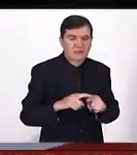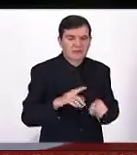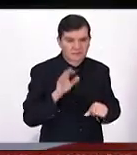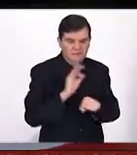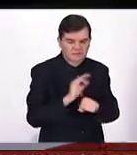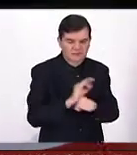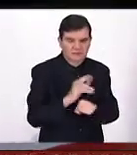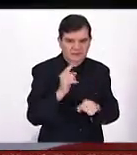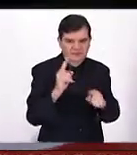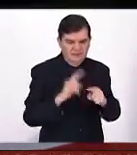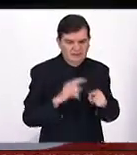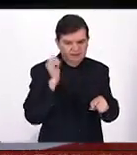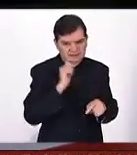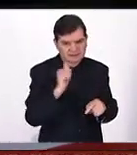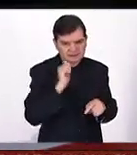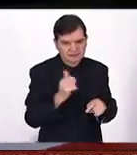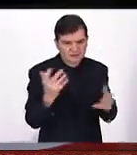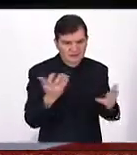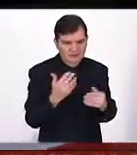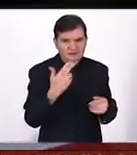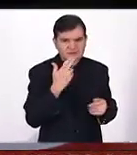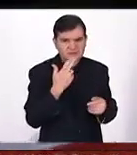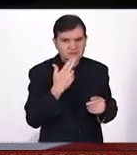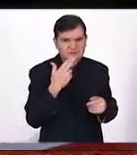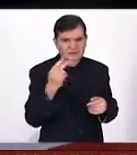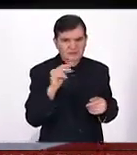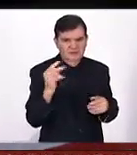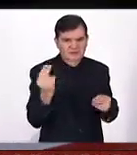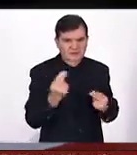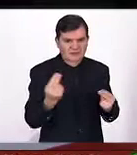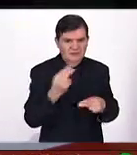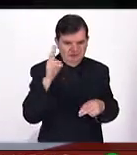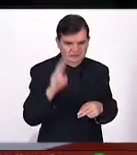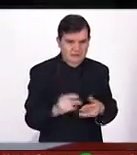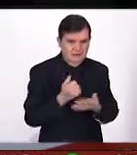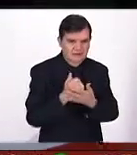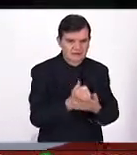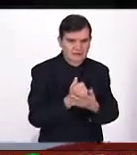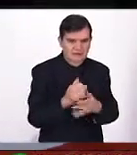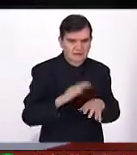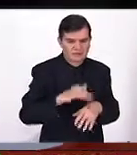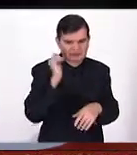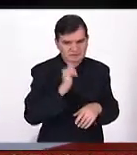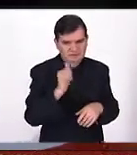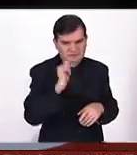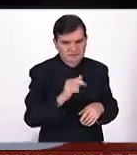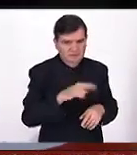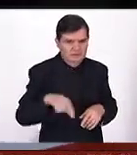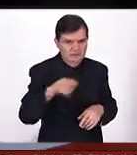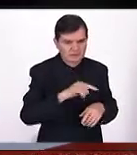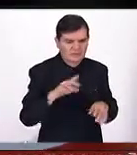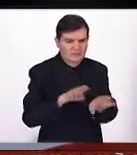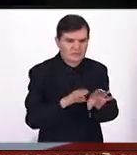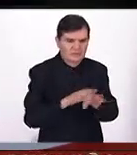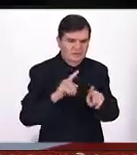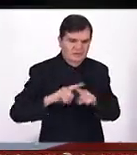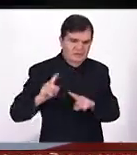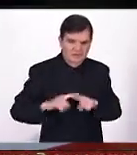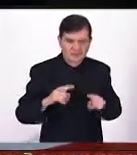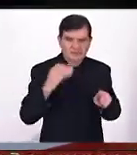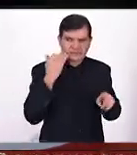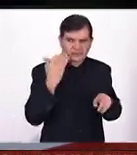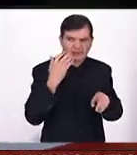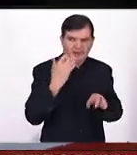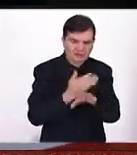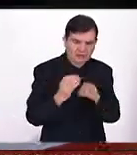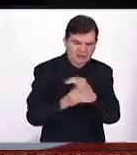hay quienes como siempre lo usan y no necesitan realmente ayuda, por lo que como siempre y como con todas las campañas en redes sociales y todo